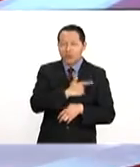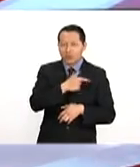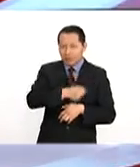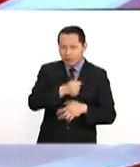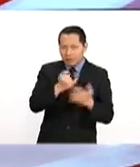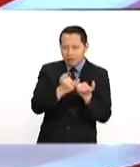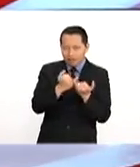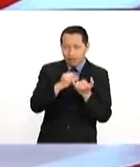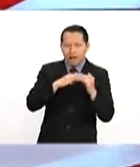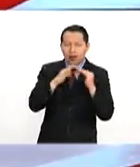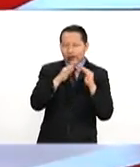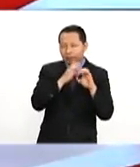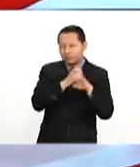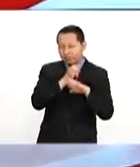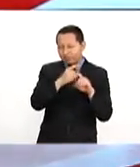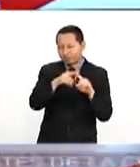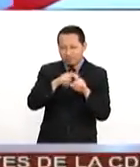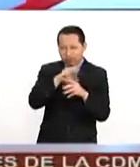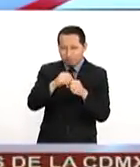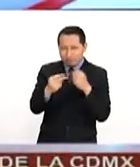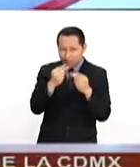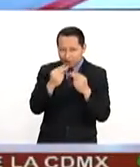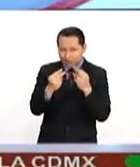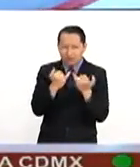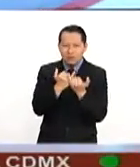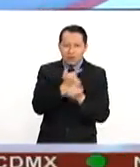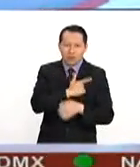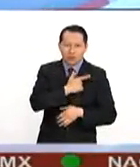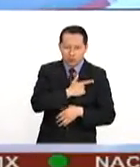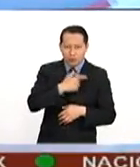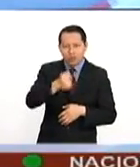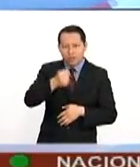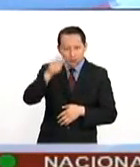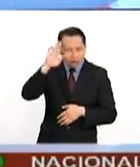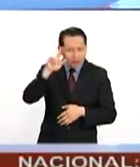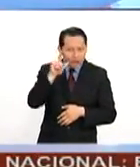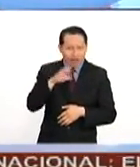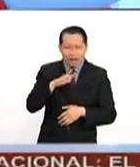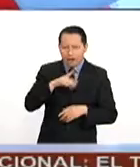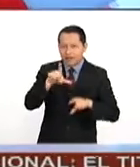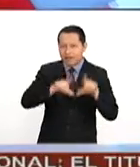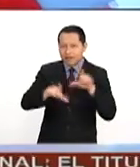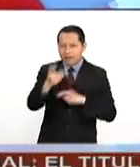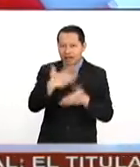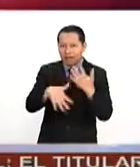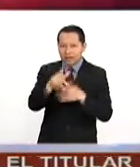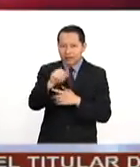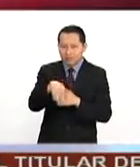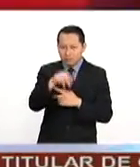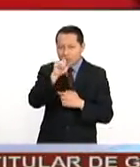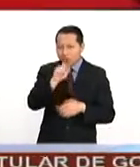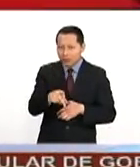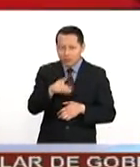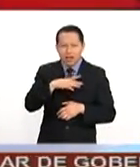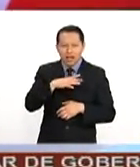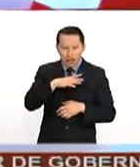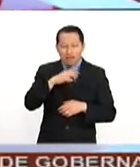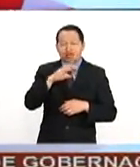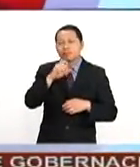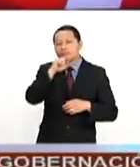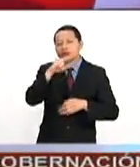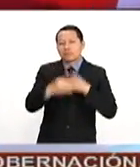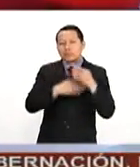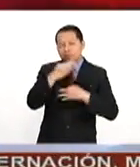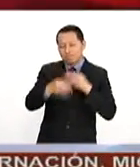hogares, acompáñenos durante esta hora y media. Saludo con mucho gusto a Miguel González, quien se encuentra en la lengua de señas. Este es su informativo. Le tenemos